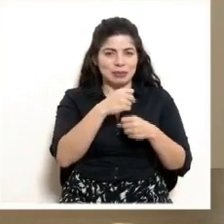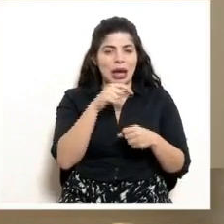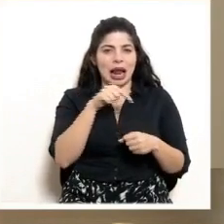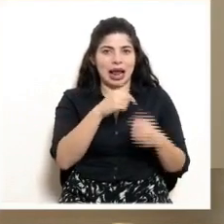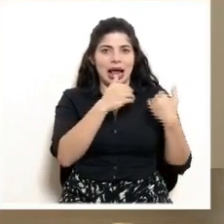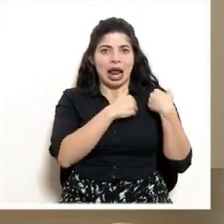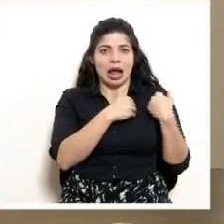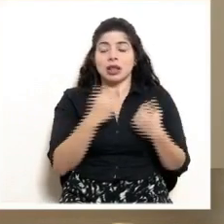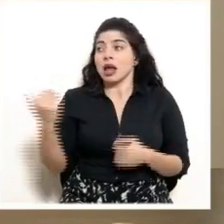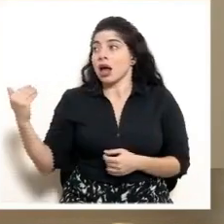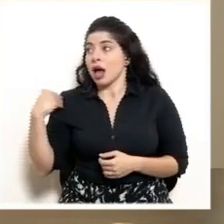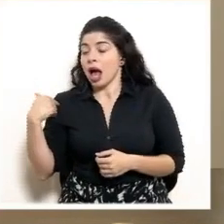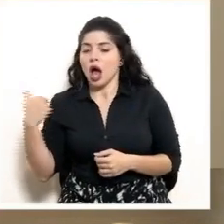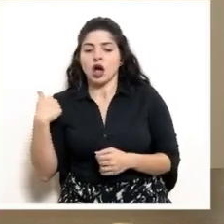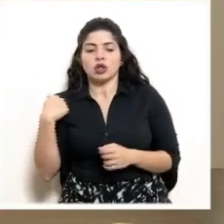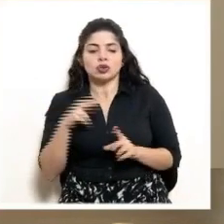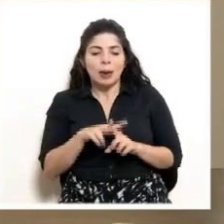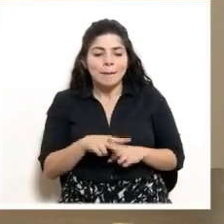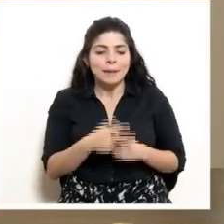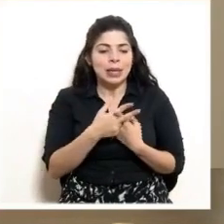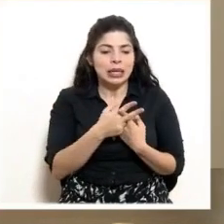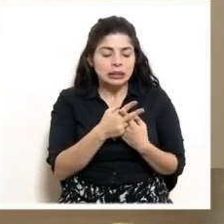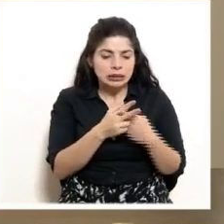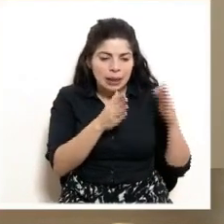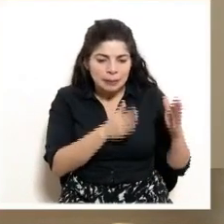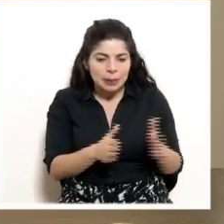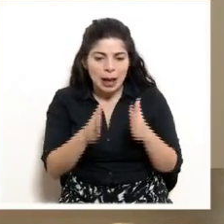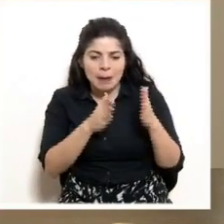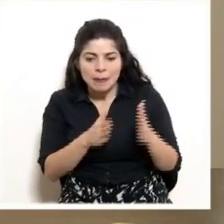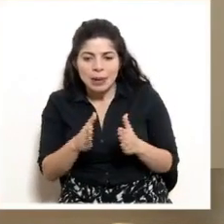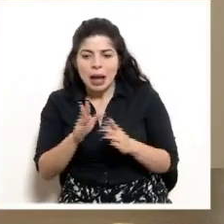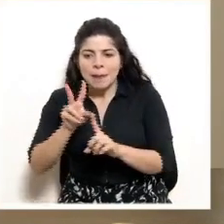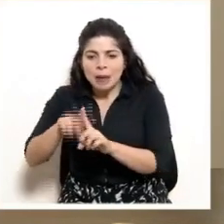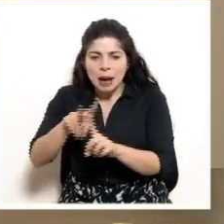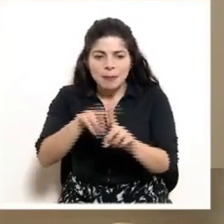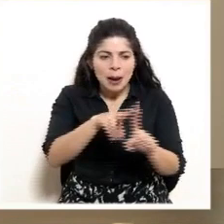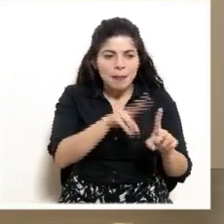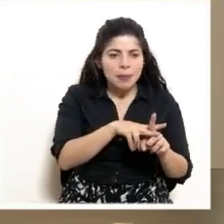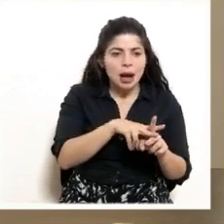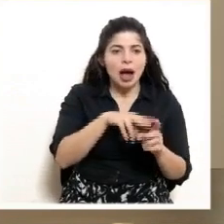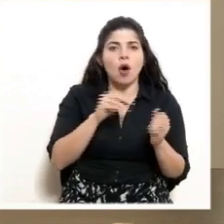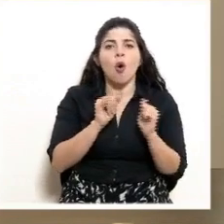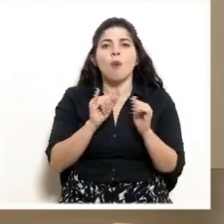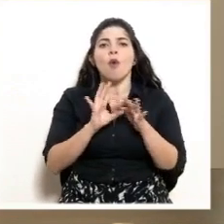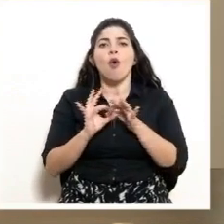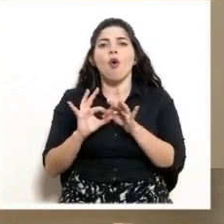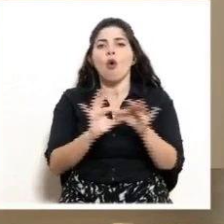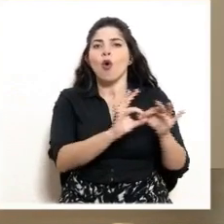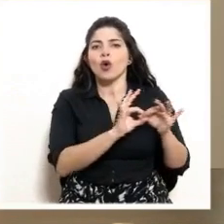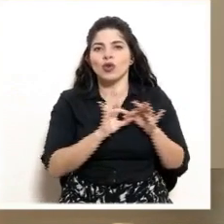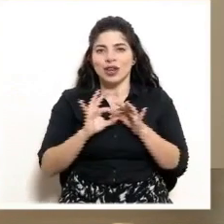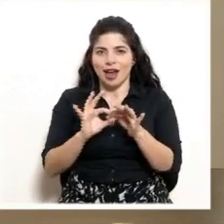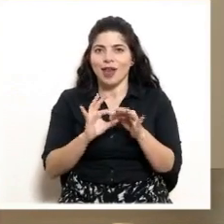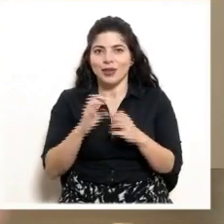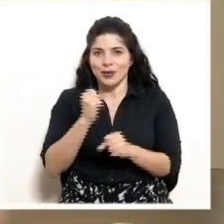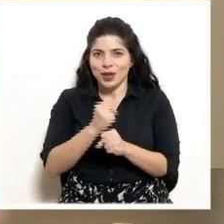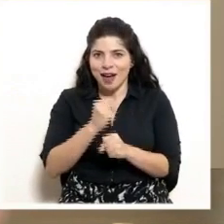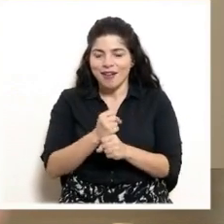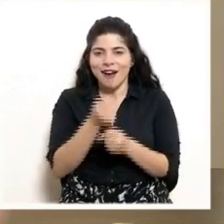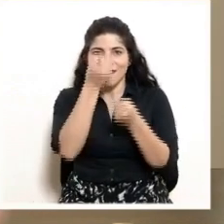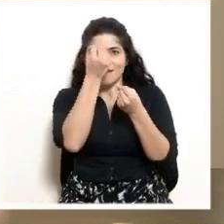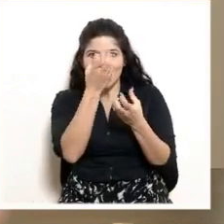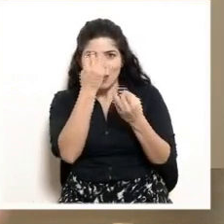implementar o aplicar los procedimientos de activación de un centro coordinador de operaciones, de manejo de